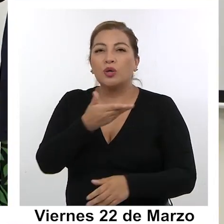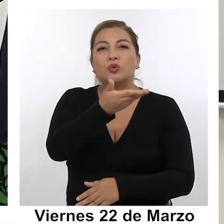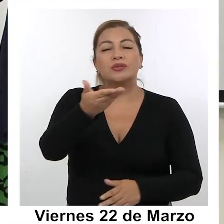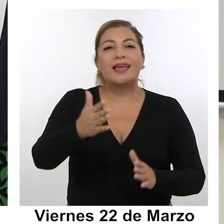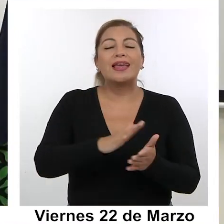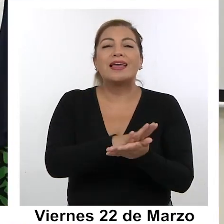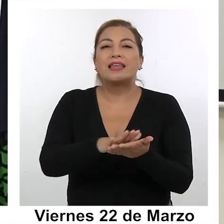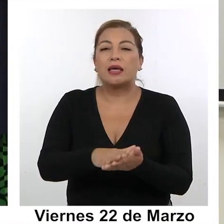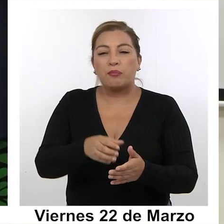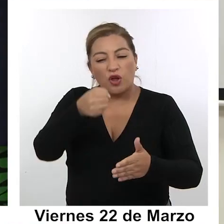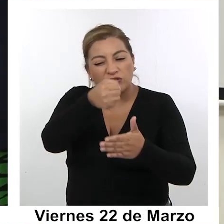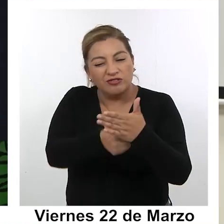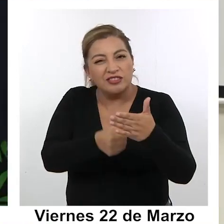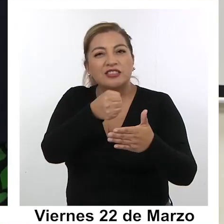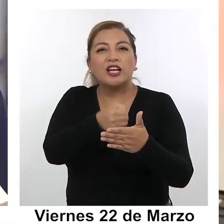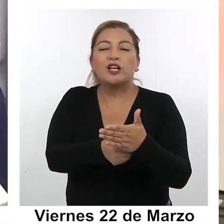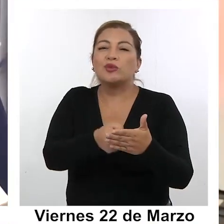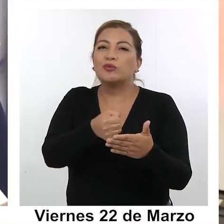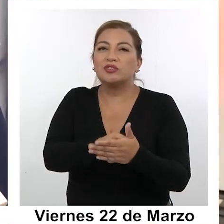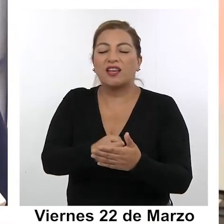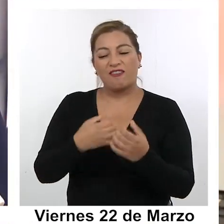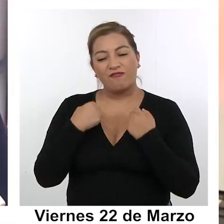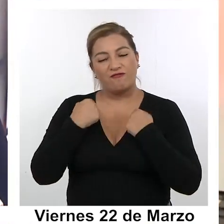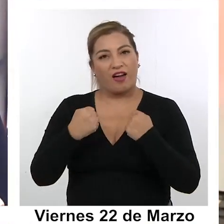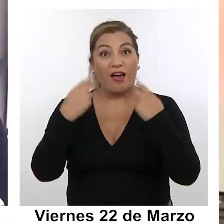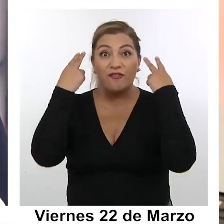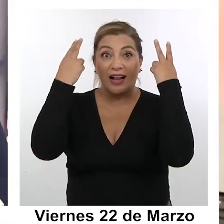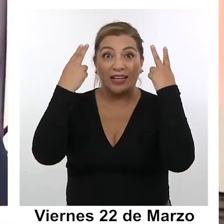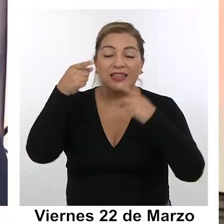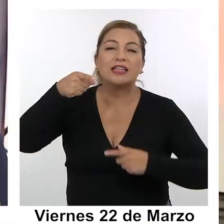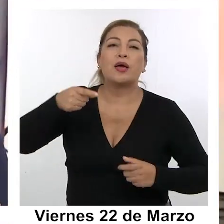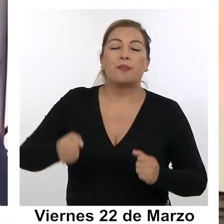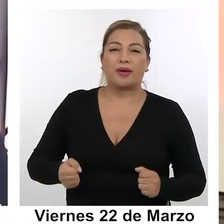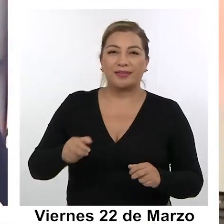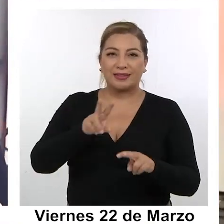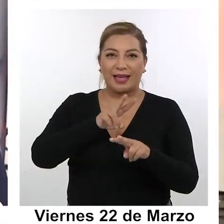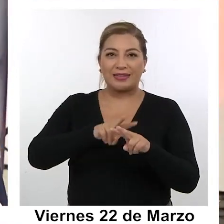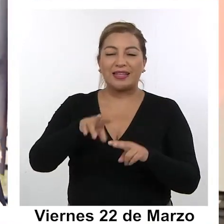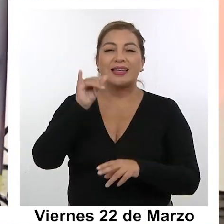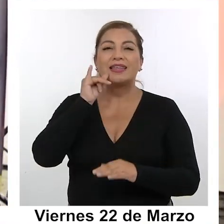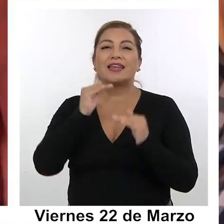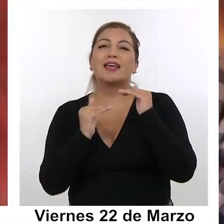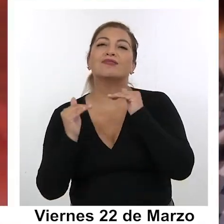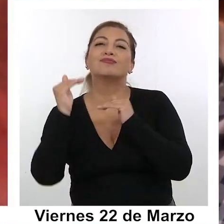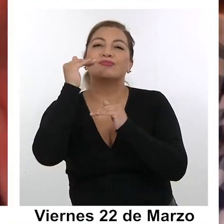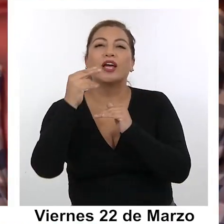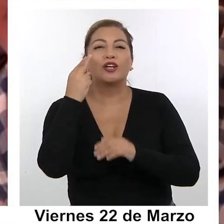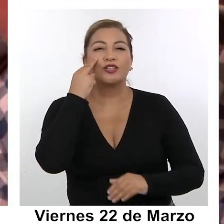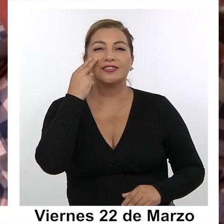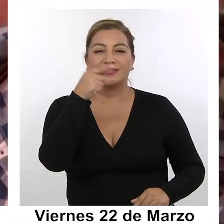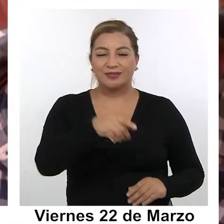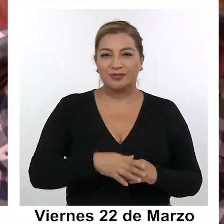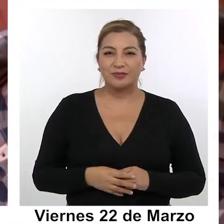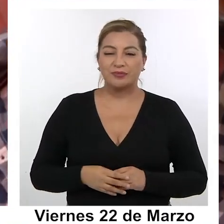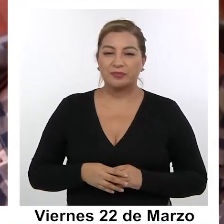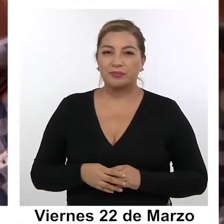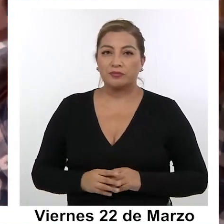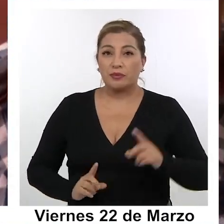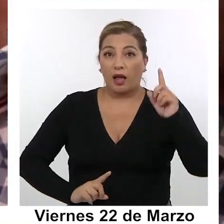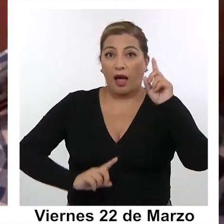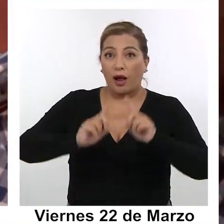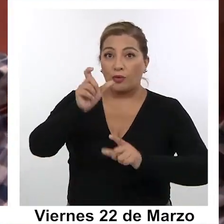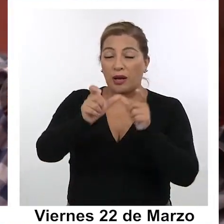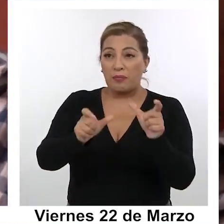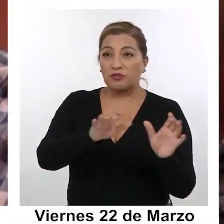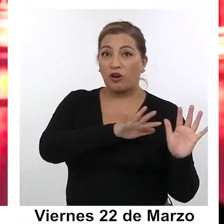un ejemplo de perseverancia, constancia y tesón que logra poner a Iquique en el mundo. Algunos de los